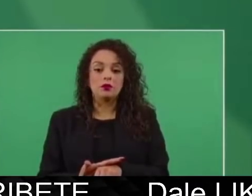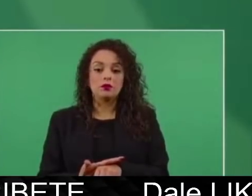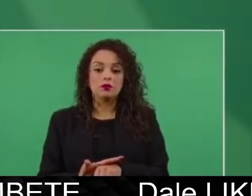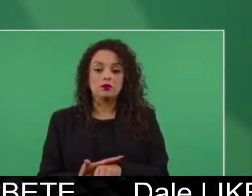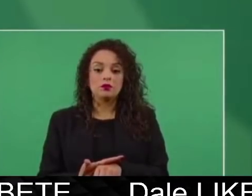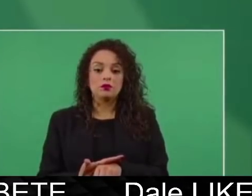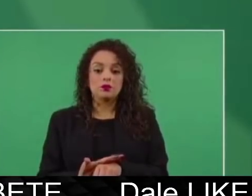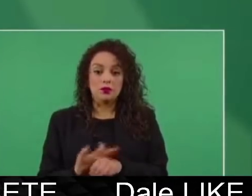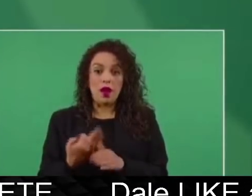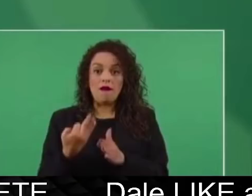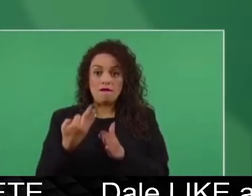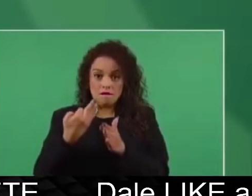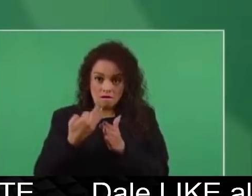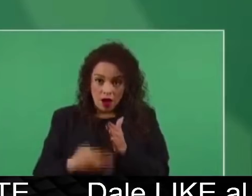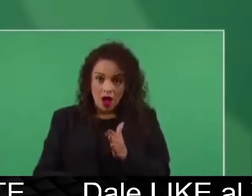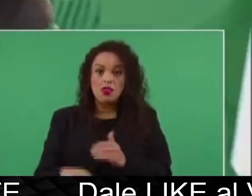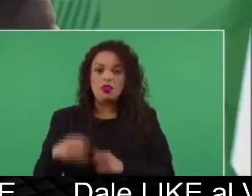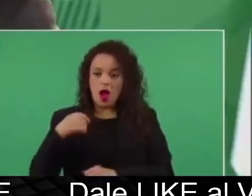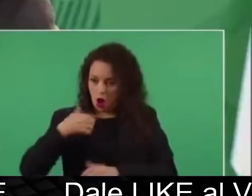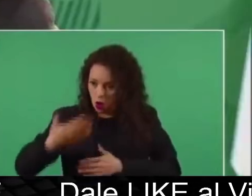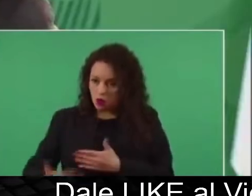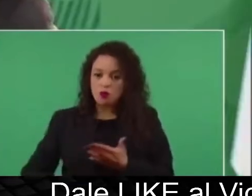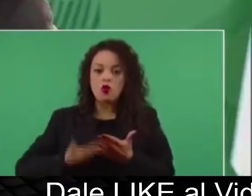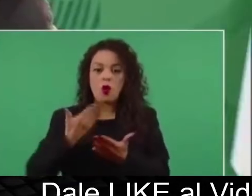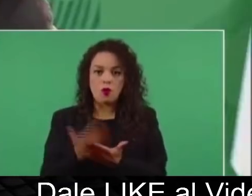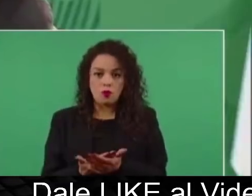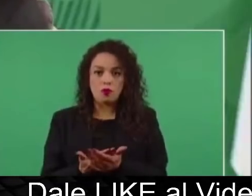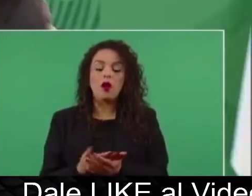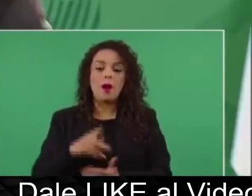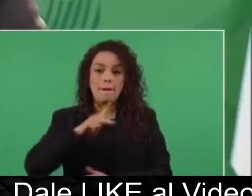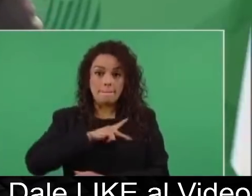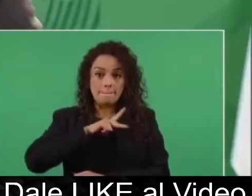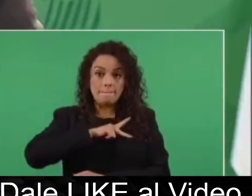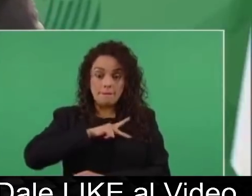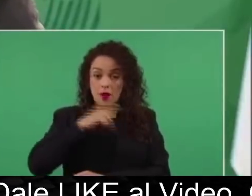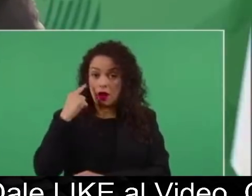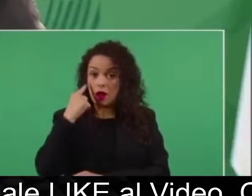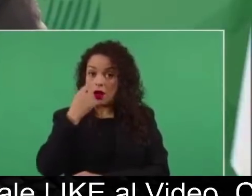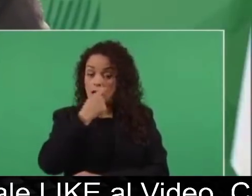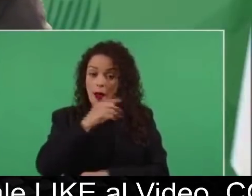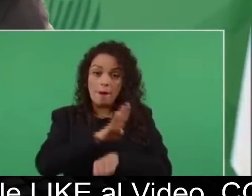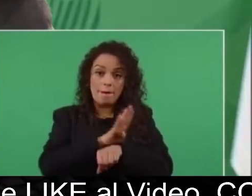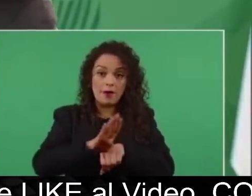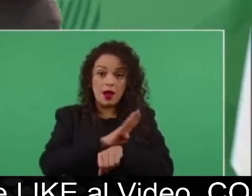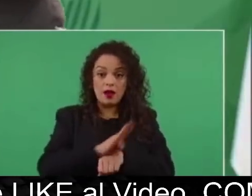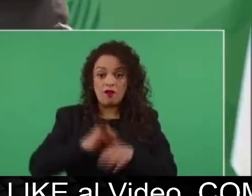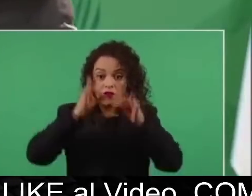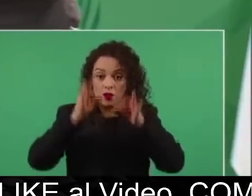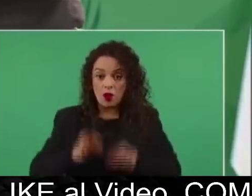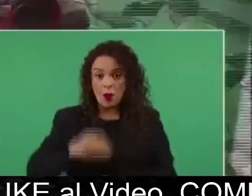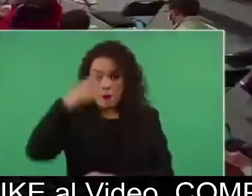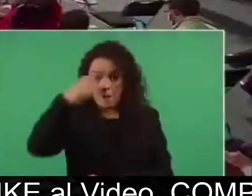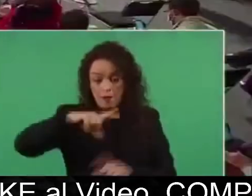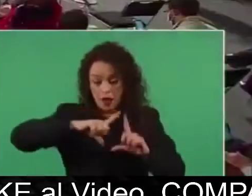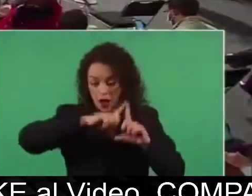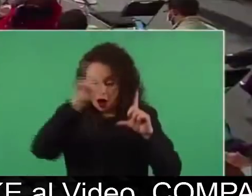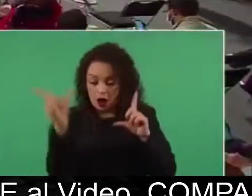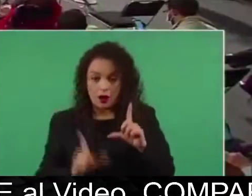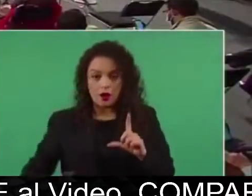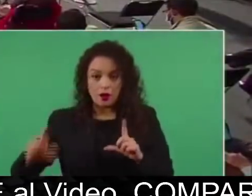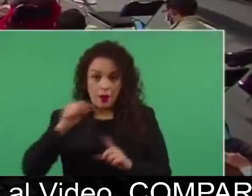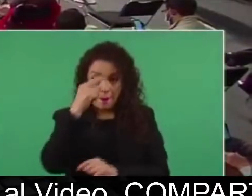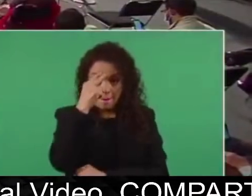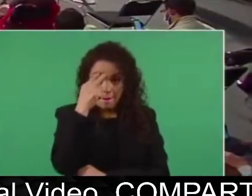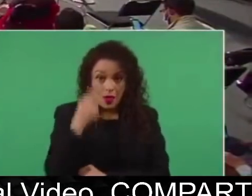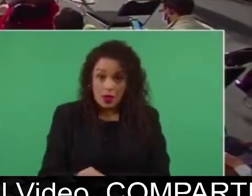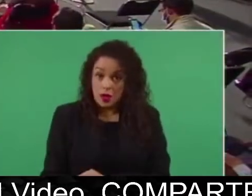propuesto las cosas que considero convienen en el país. Entonces, también aclarar por